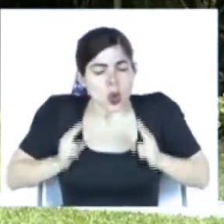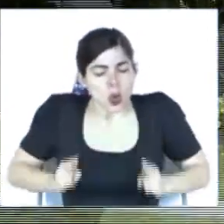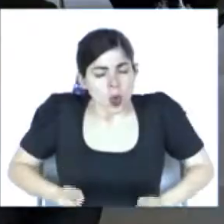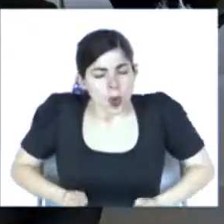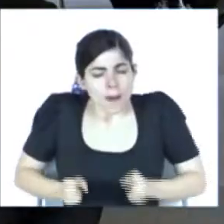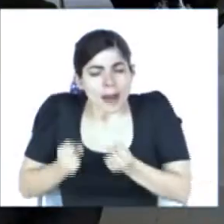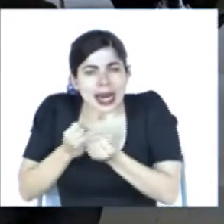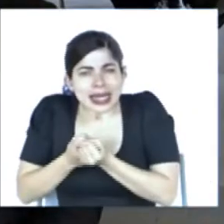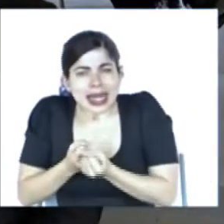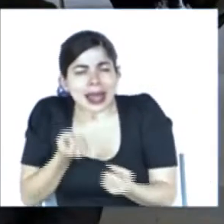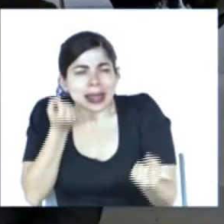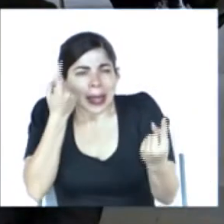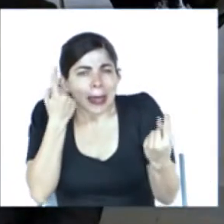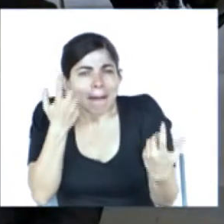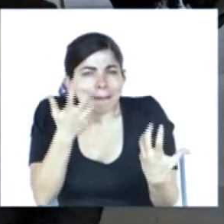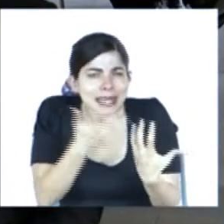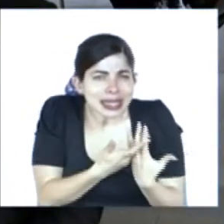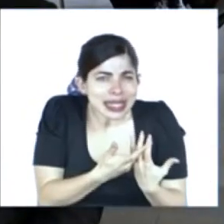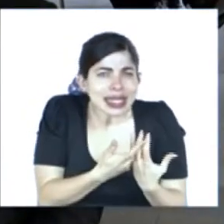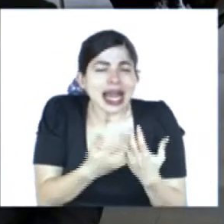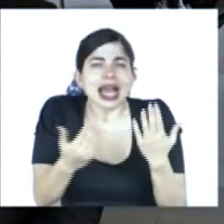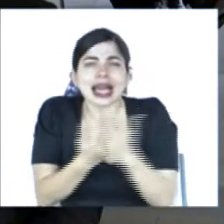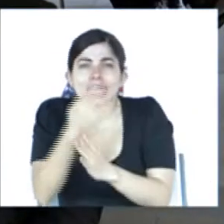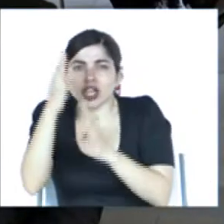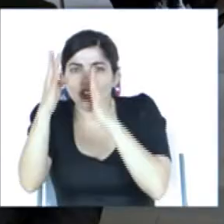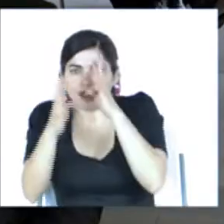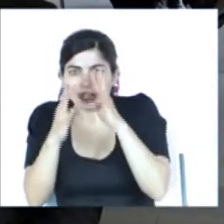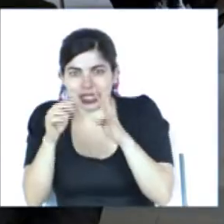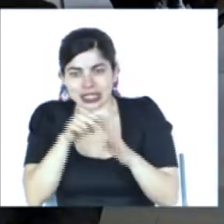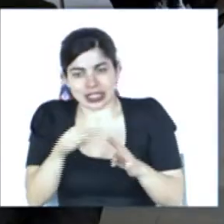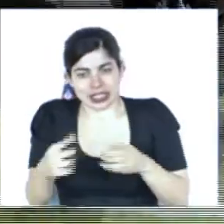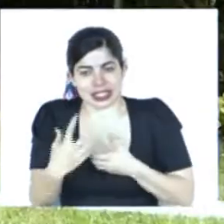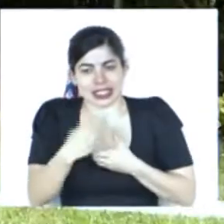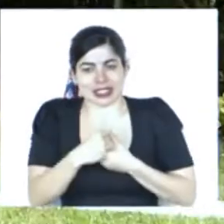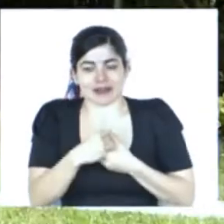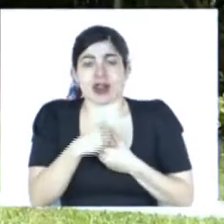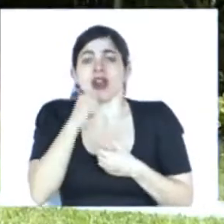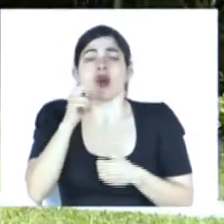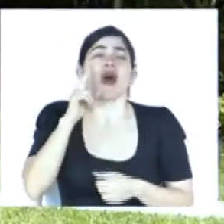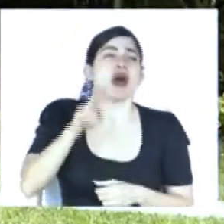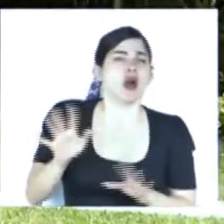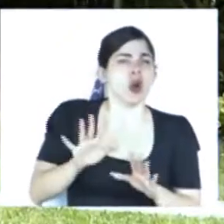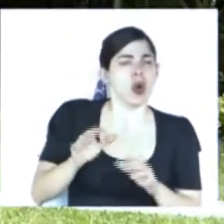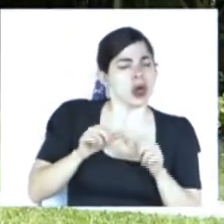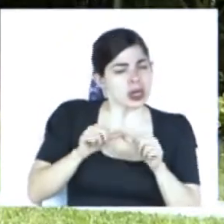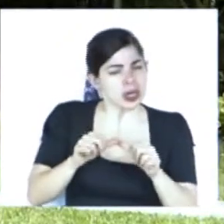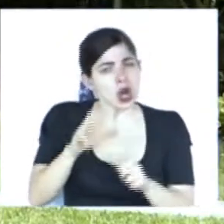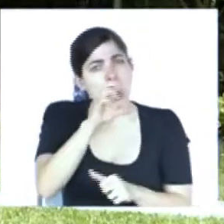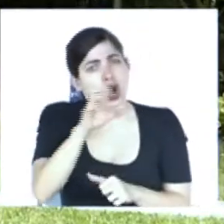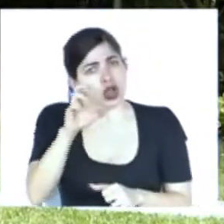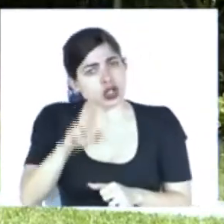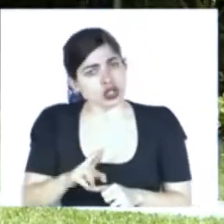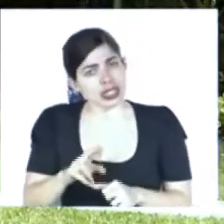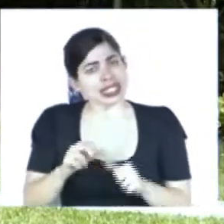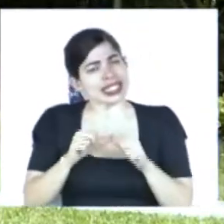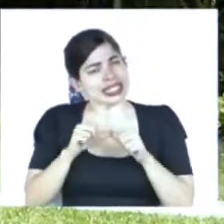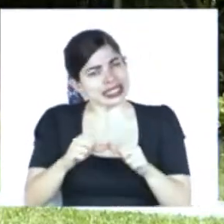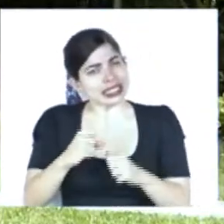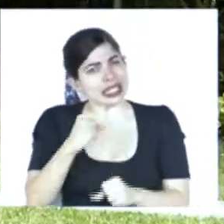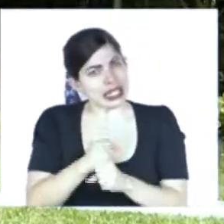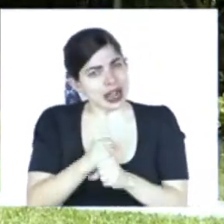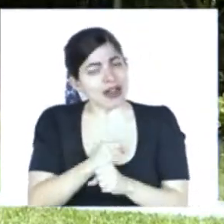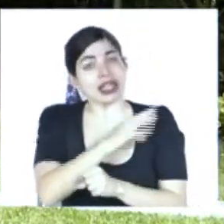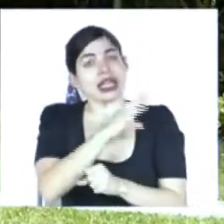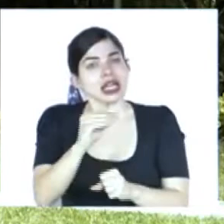la empatía y la innovación. No bajemos la guardia para que Costa Rica trabaje y se